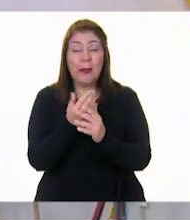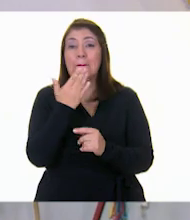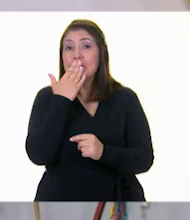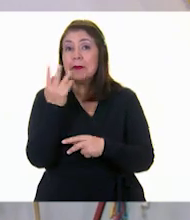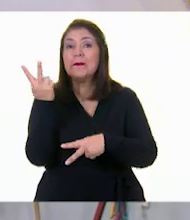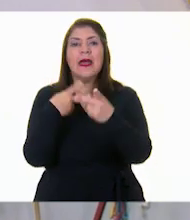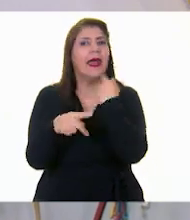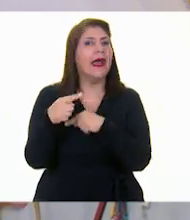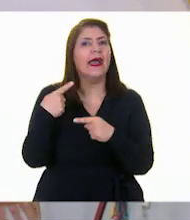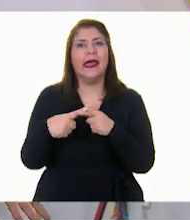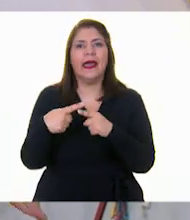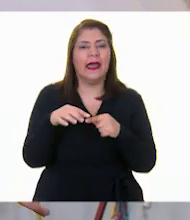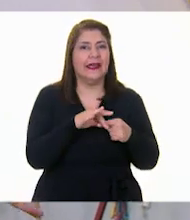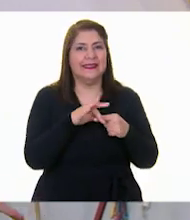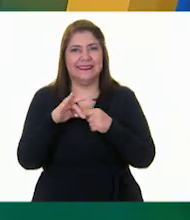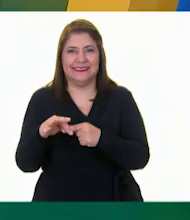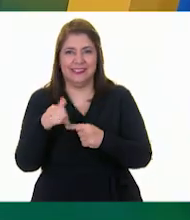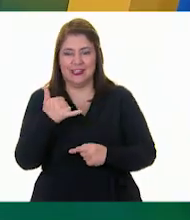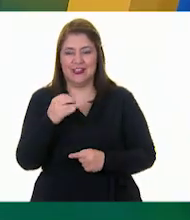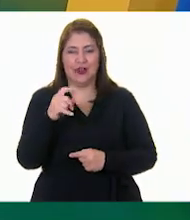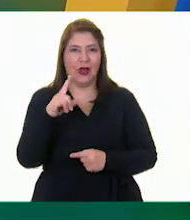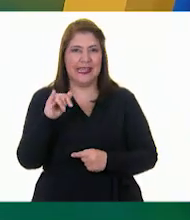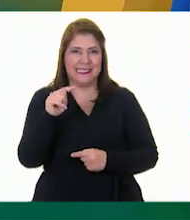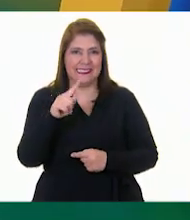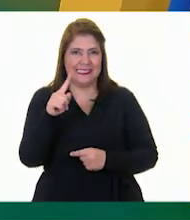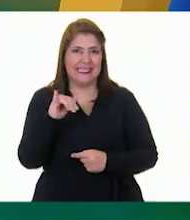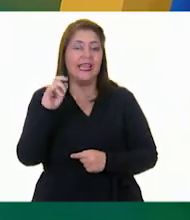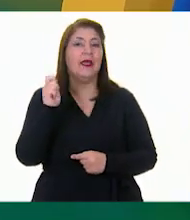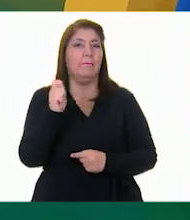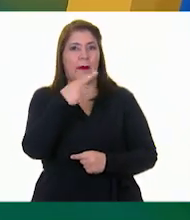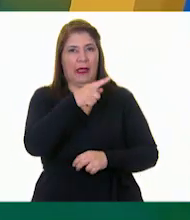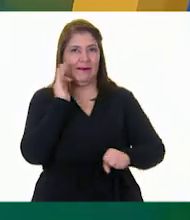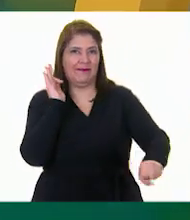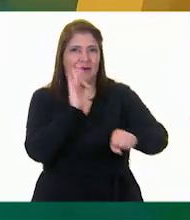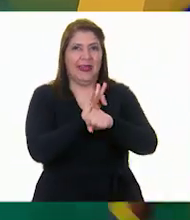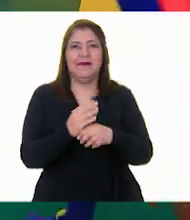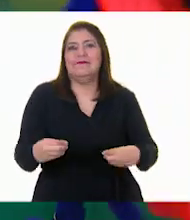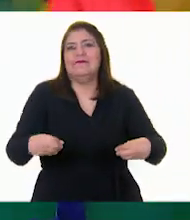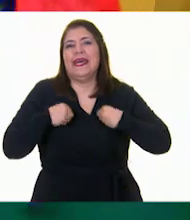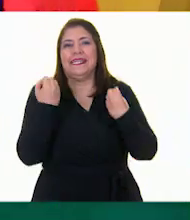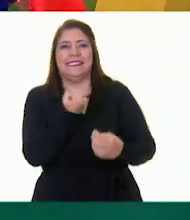bienvenida a Yolitsy, la defensora de la vida saludable.